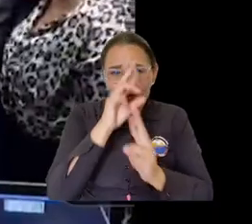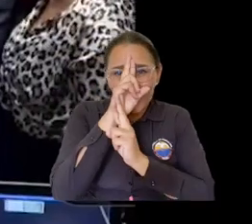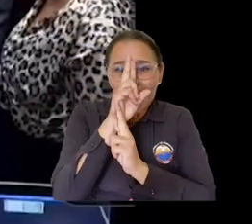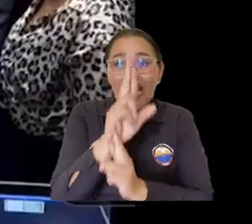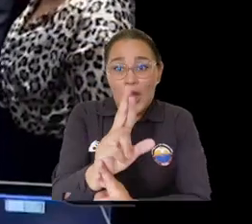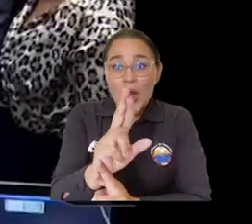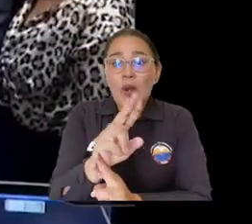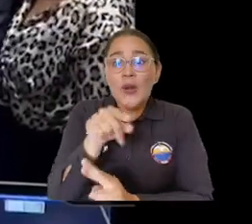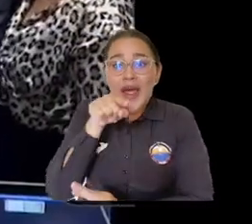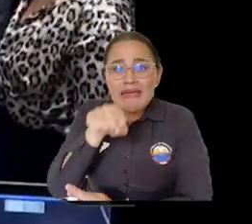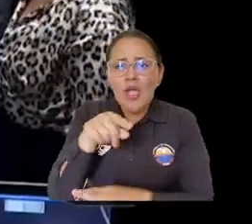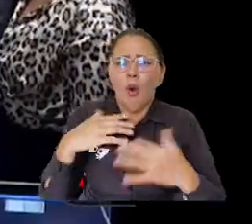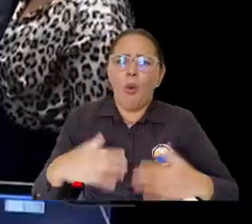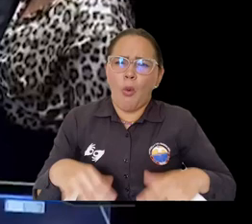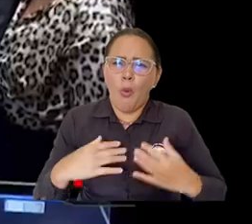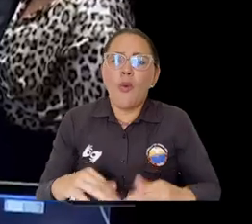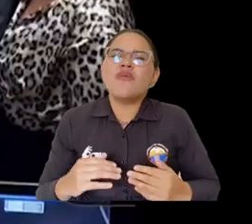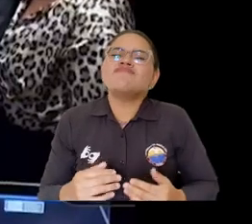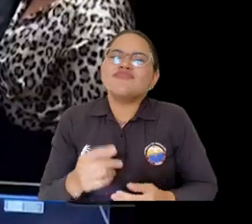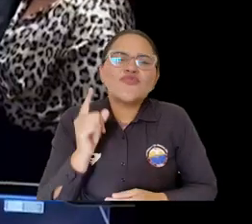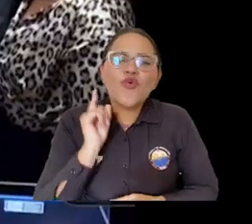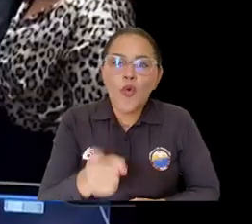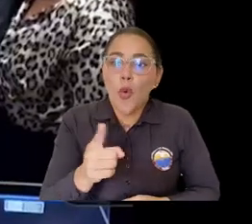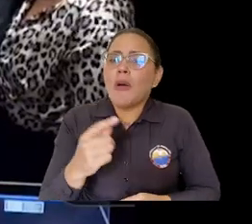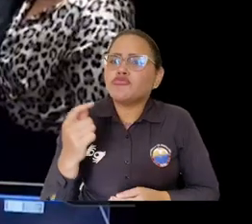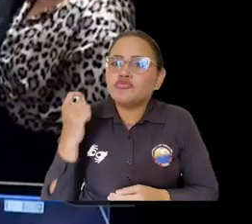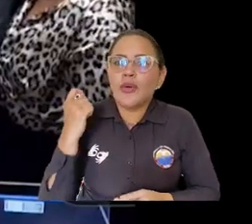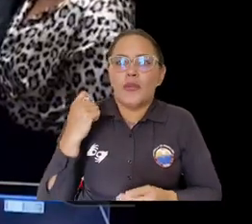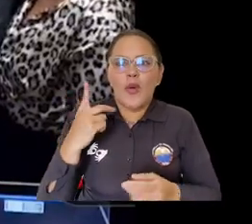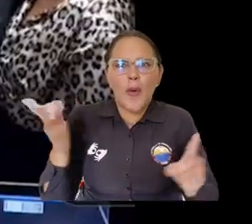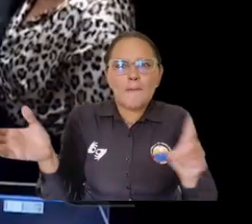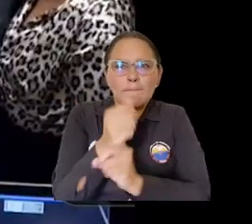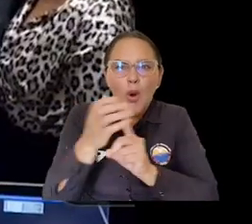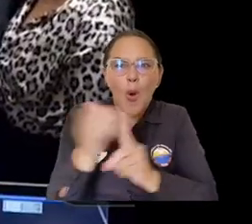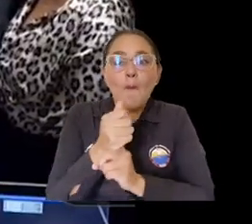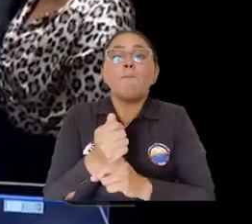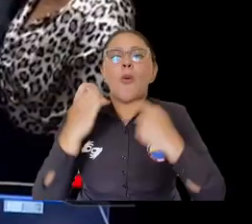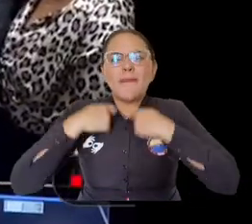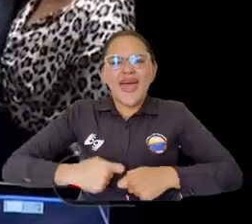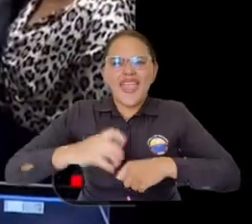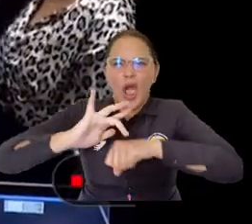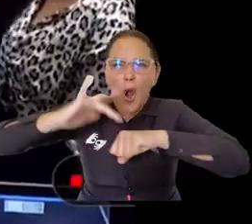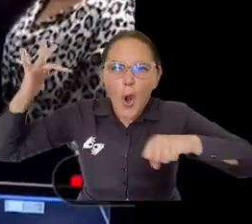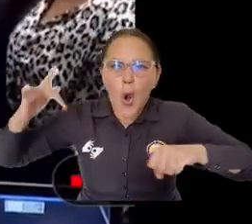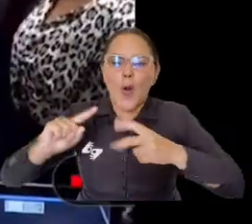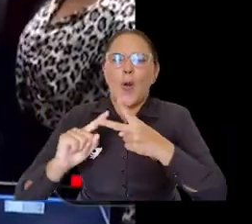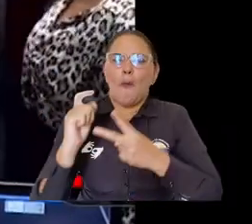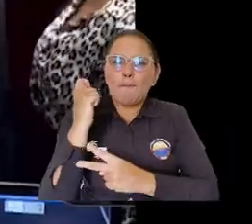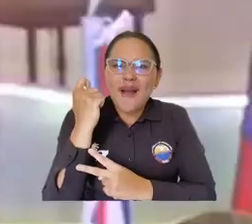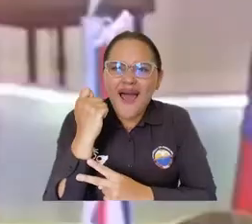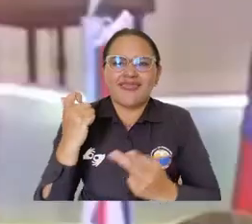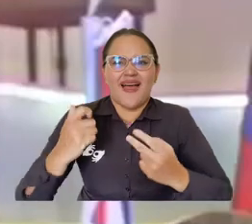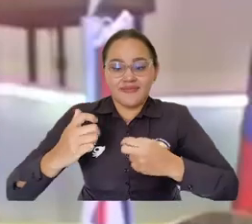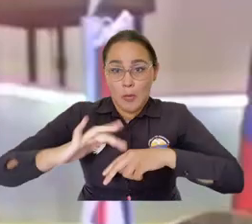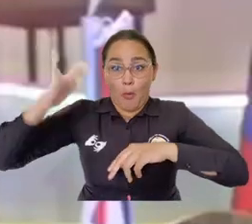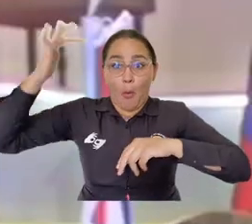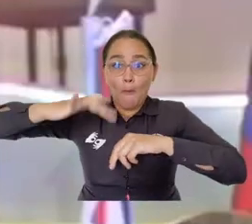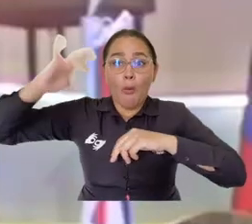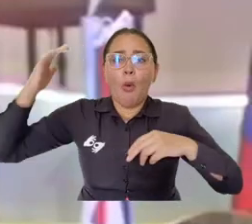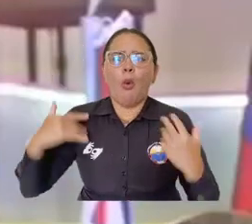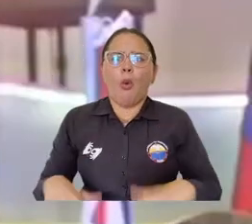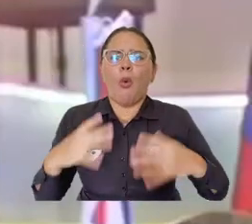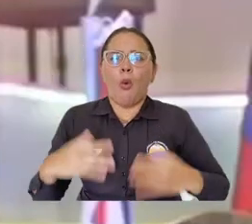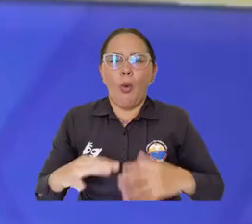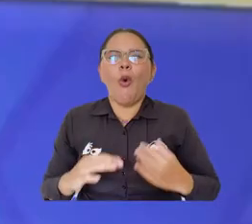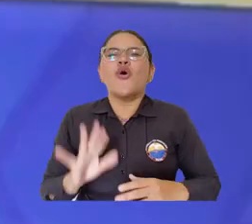La exaltación conferida a la valduparense se da luego de sus últimos logros, obteniendo medallas de oro y plata durante todo el